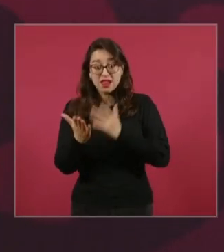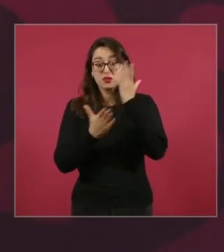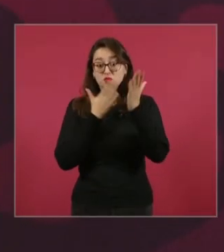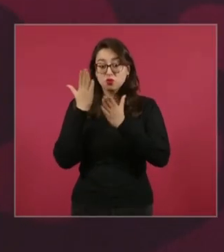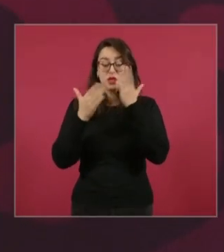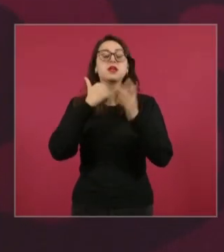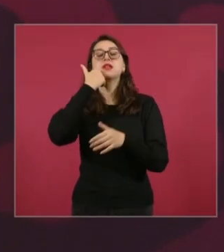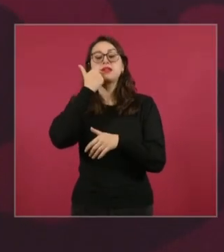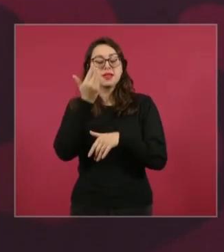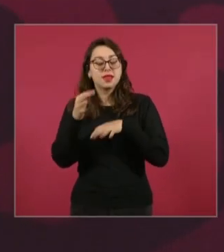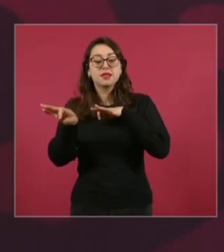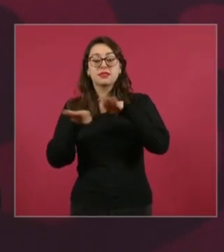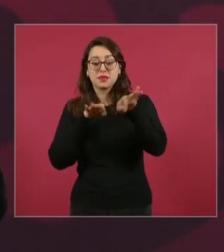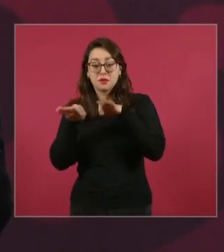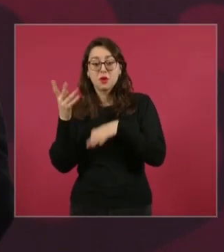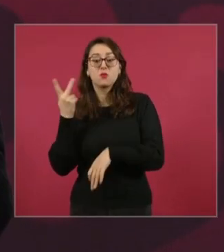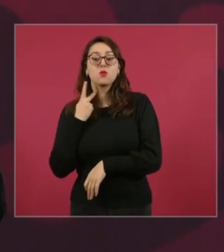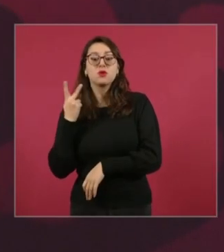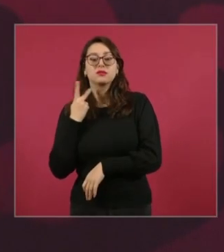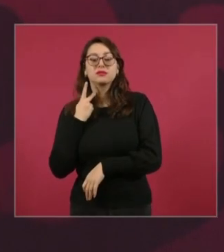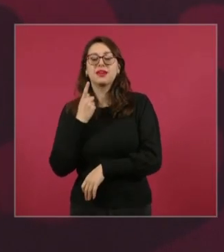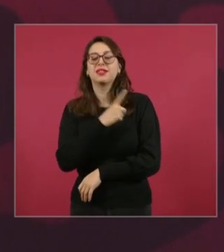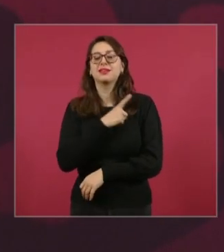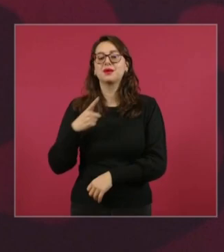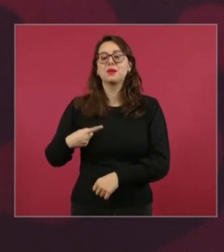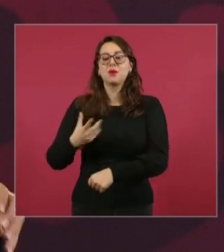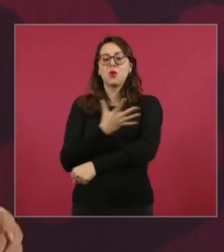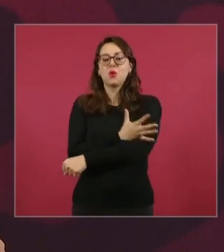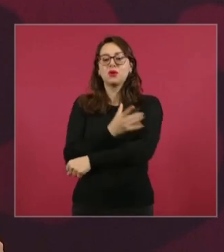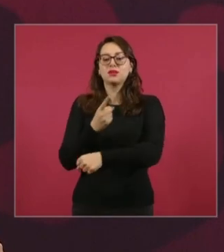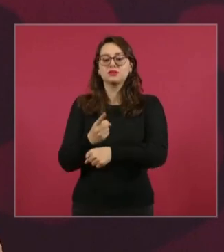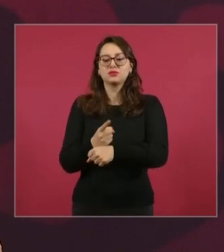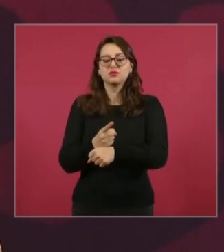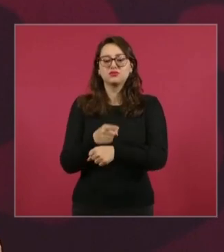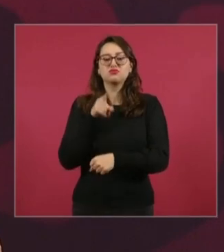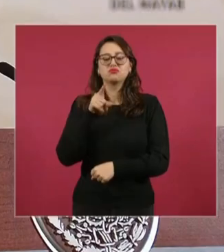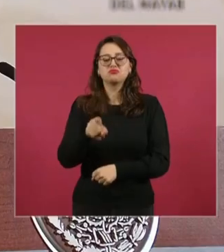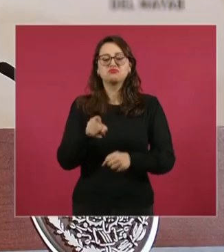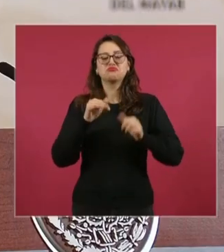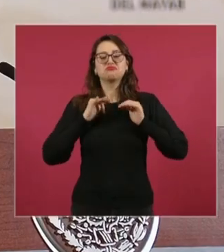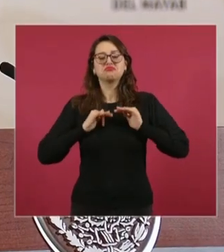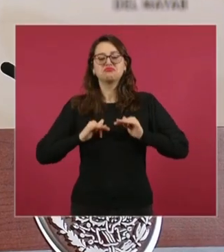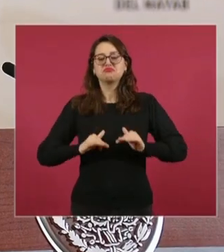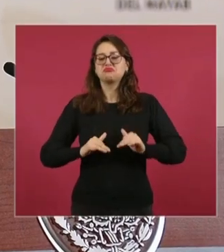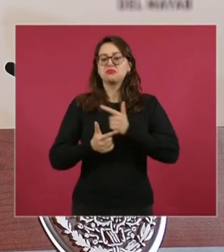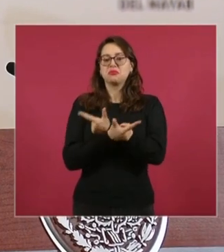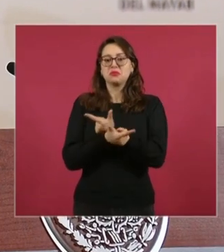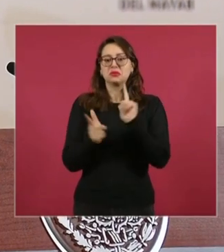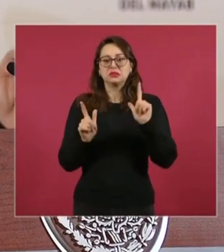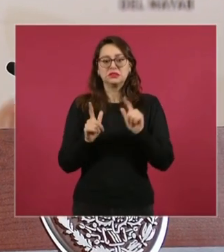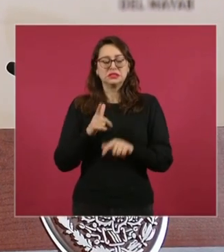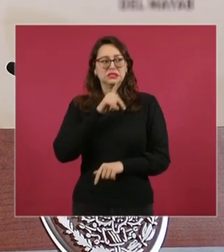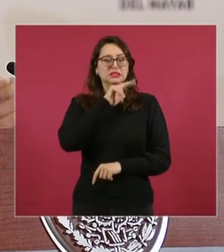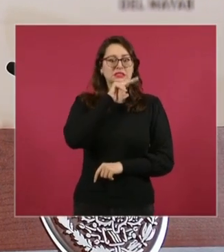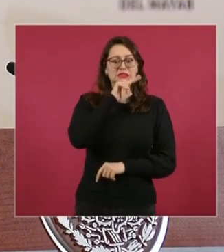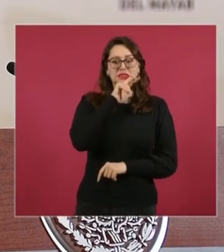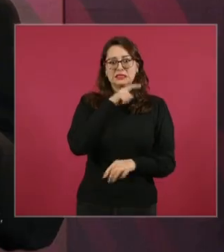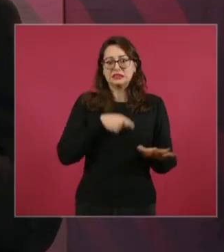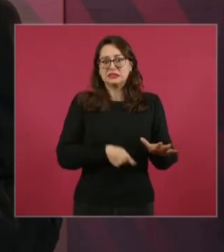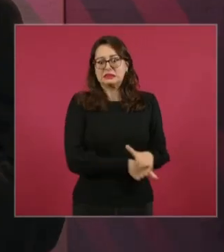No van a estar sometidos a nadie, sino